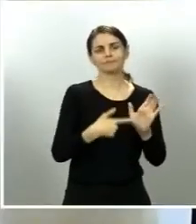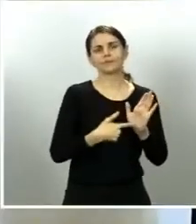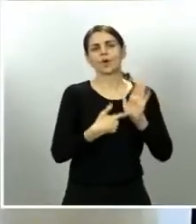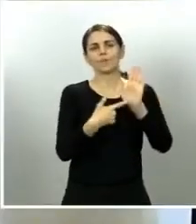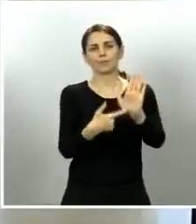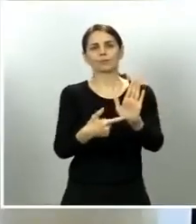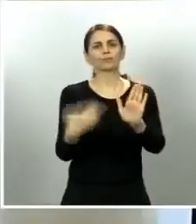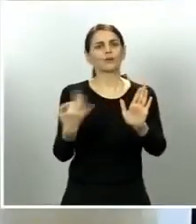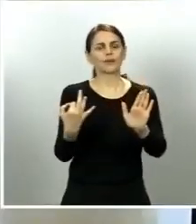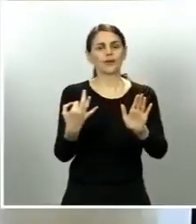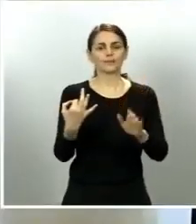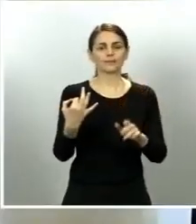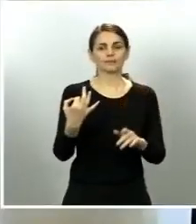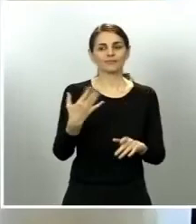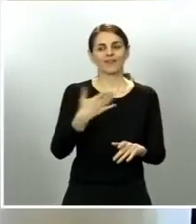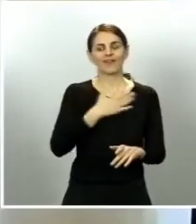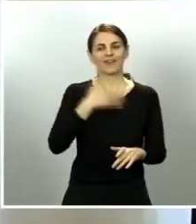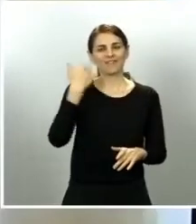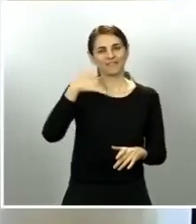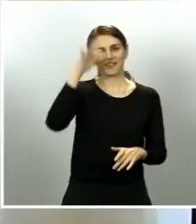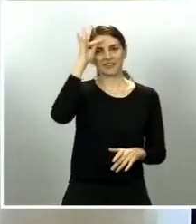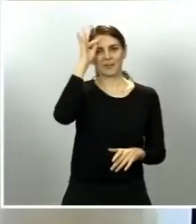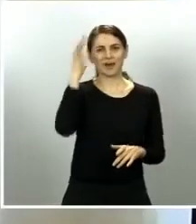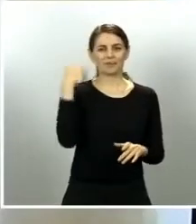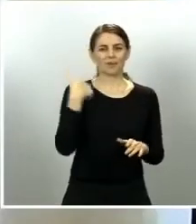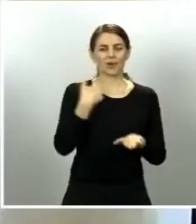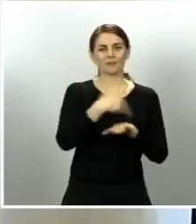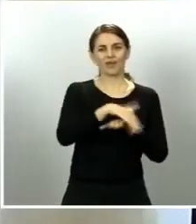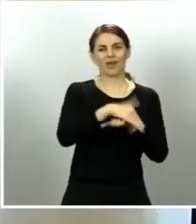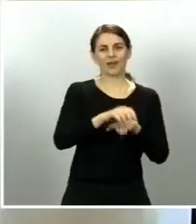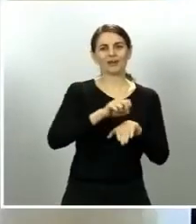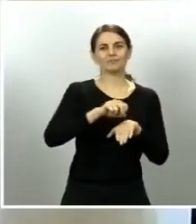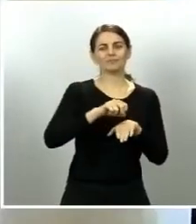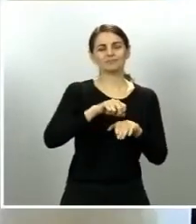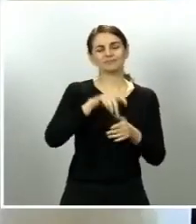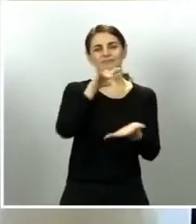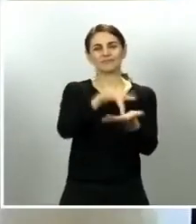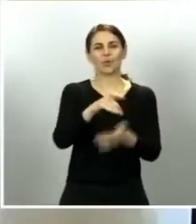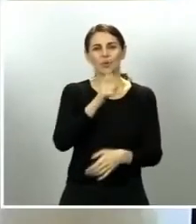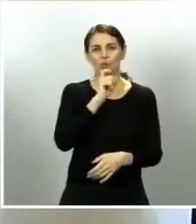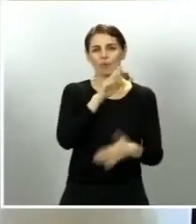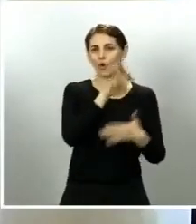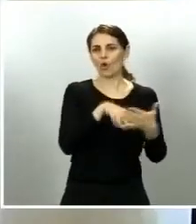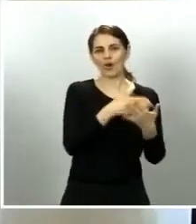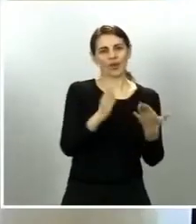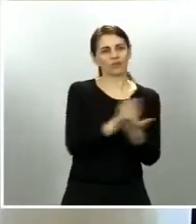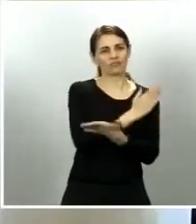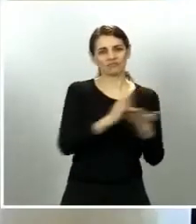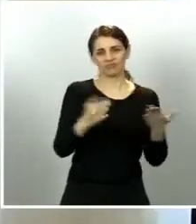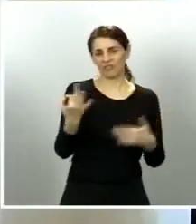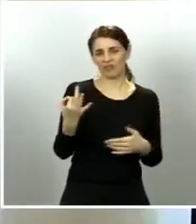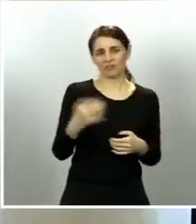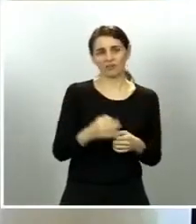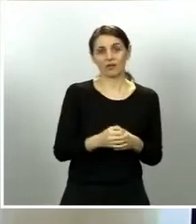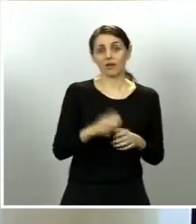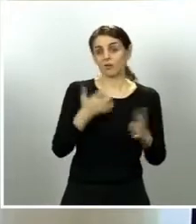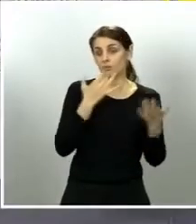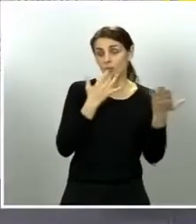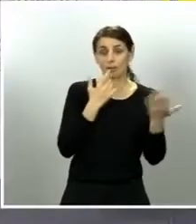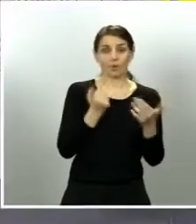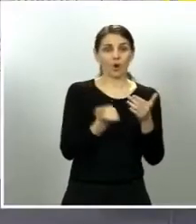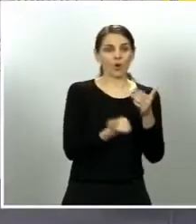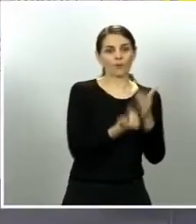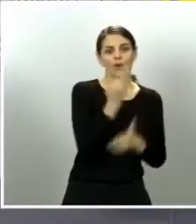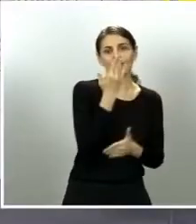sean por franjas horarias el presidente guillermo fernández bar ha dicho que los mayores de 65 años salieran por la mañana y los niños por la